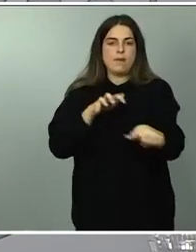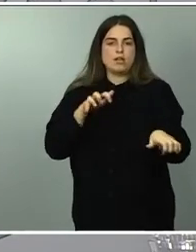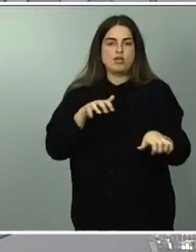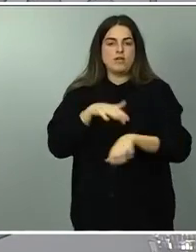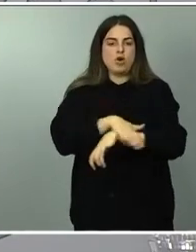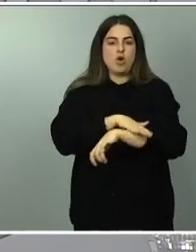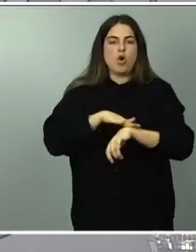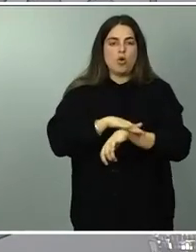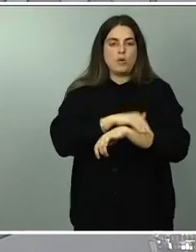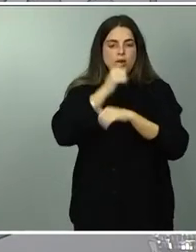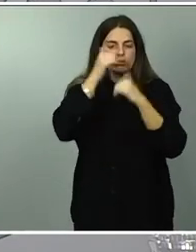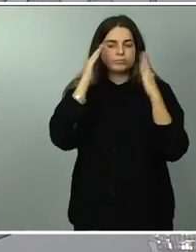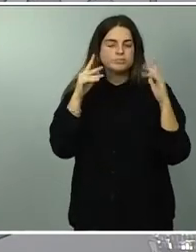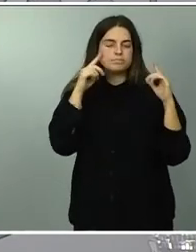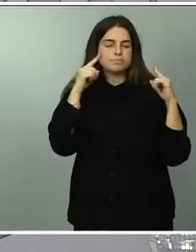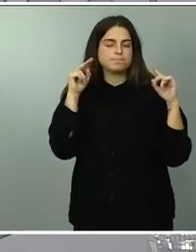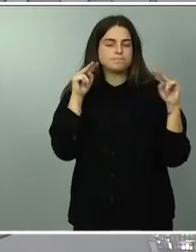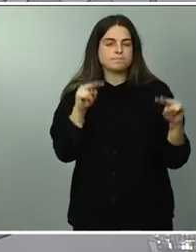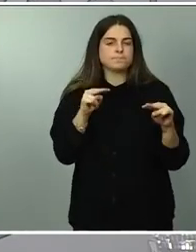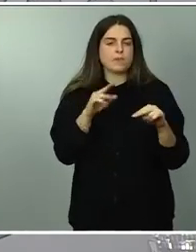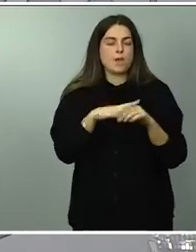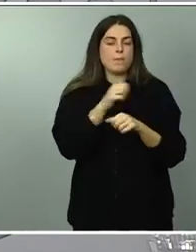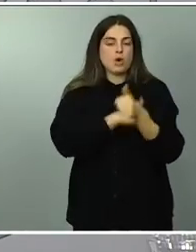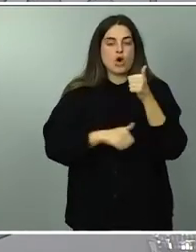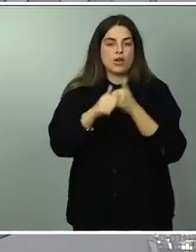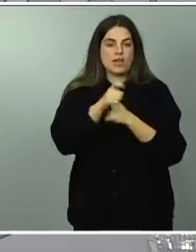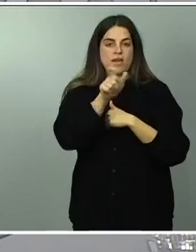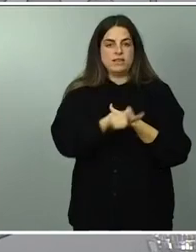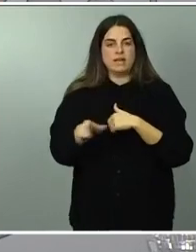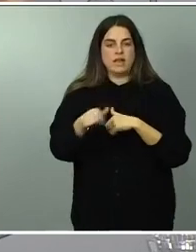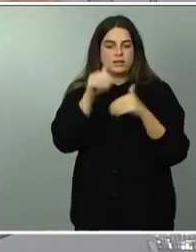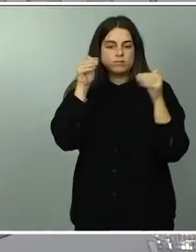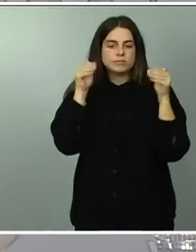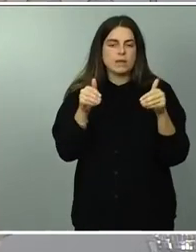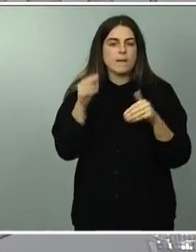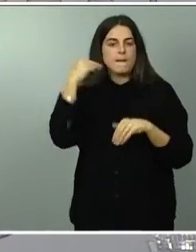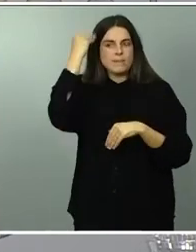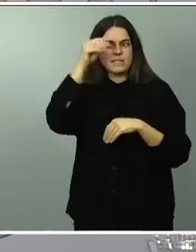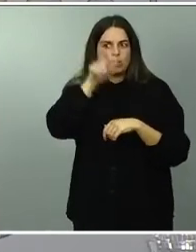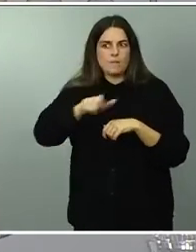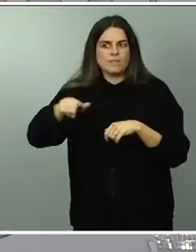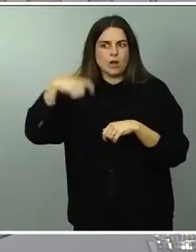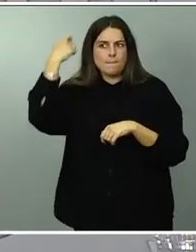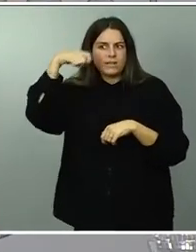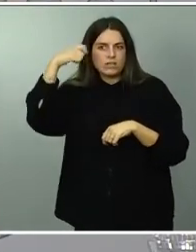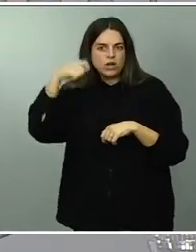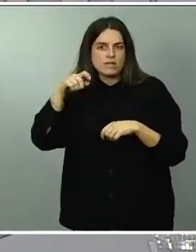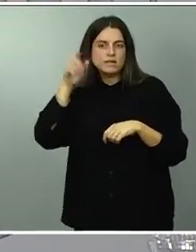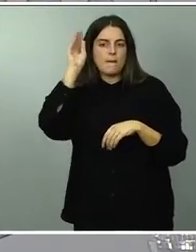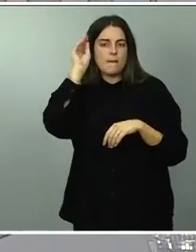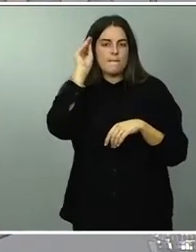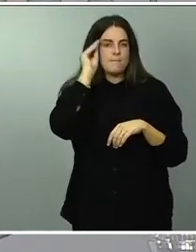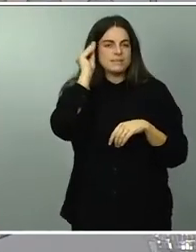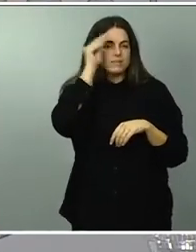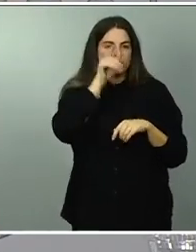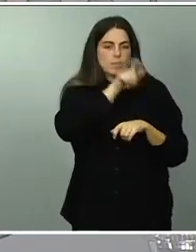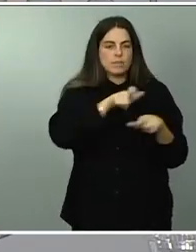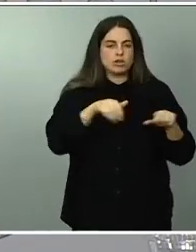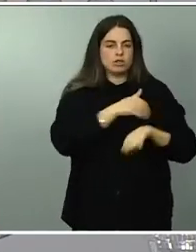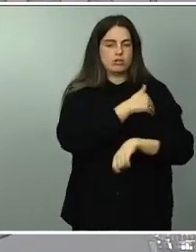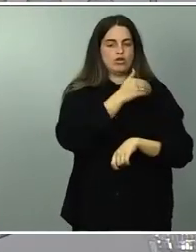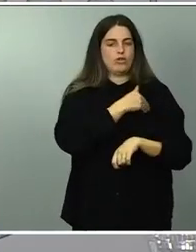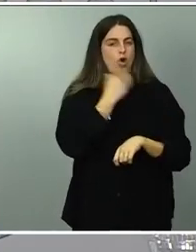pendiente de las prioridades de la gente pensando en esos pensionistas pensando en esos jóvenes estudiantes o sobre todo en esas